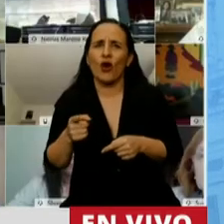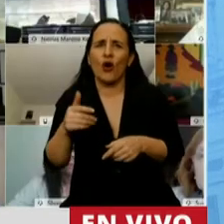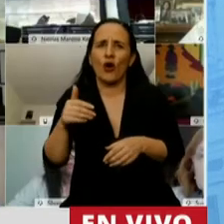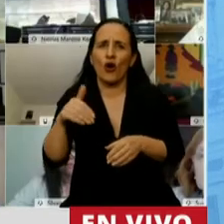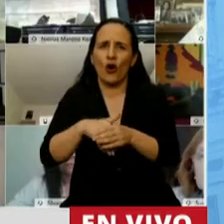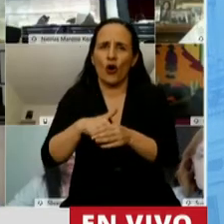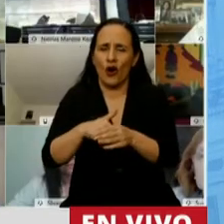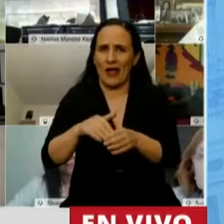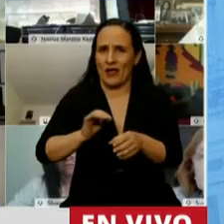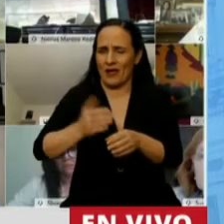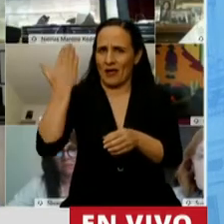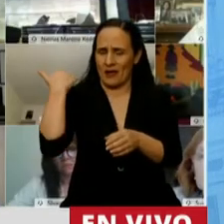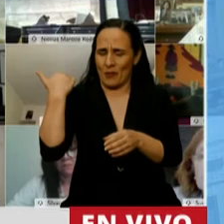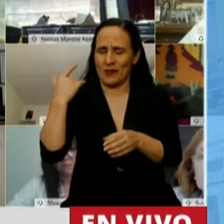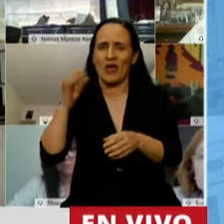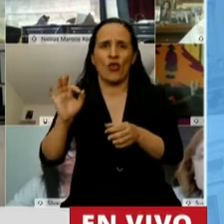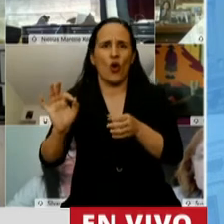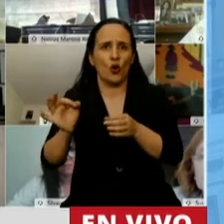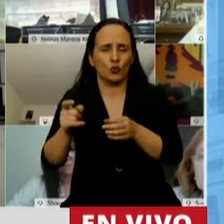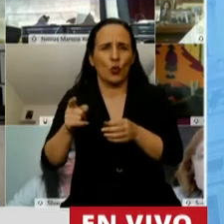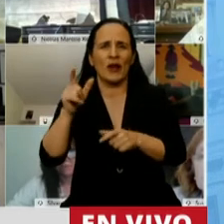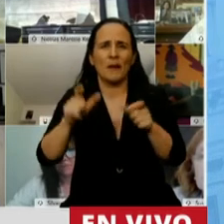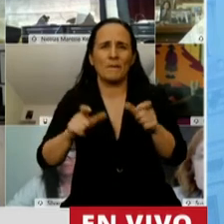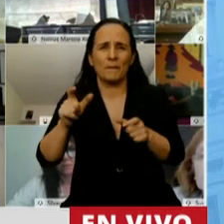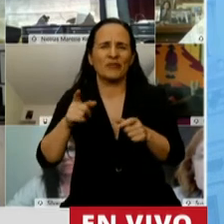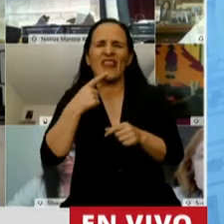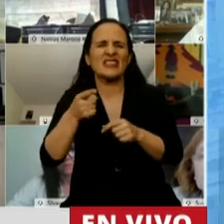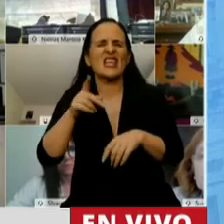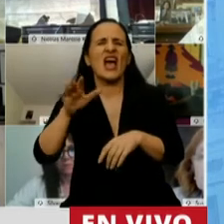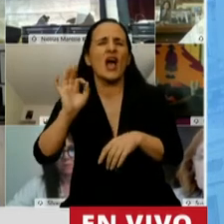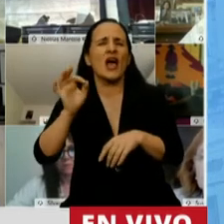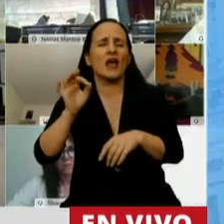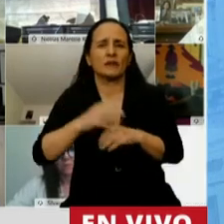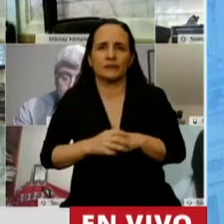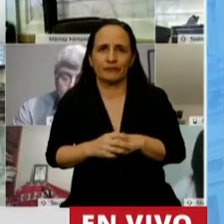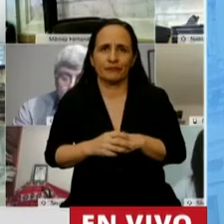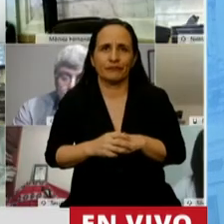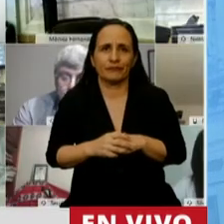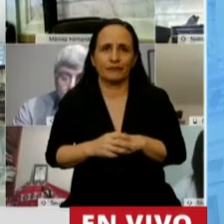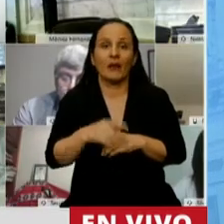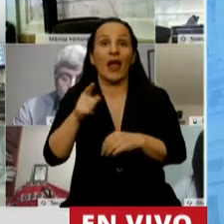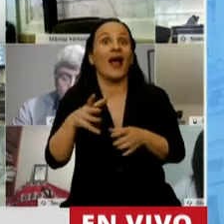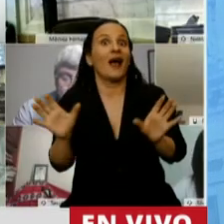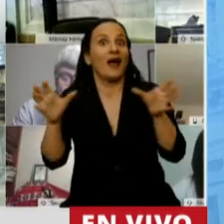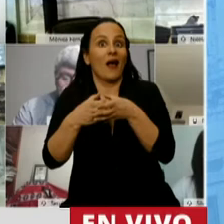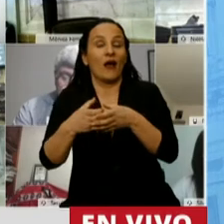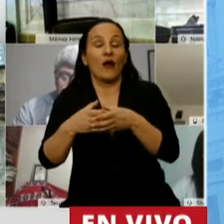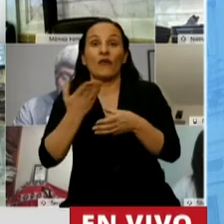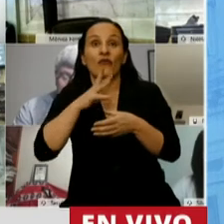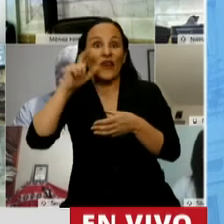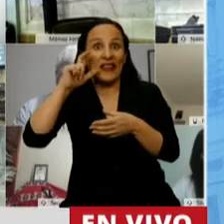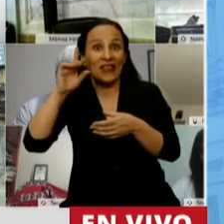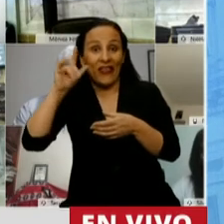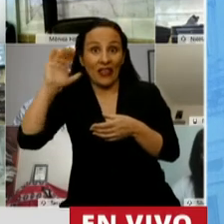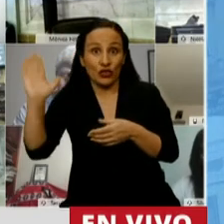2019 aumentó el dólar porque ganó el frente de todos. Le quiero decir a la